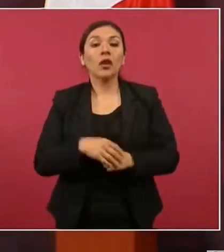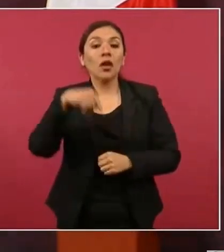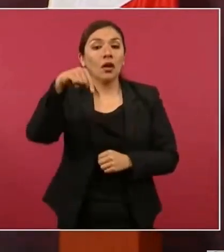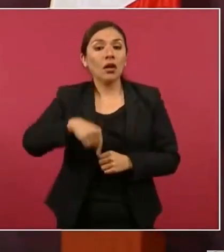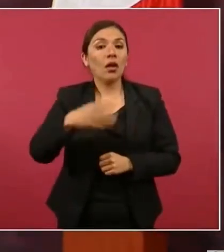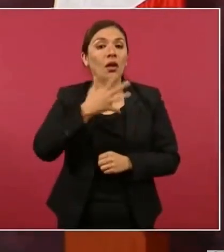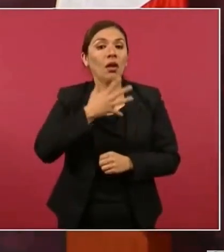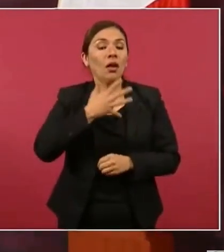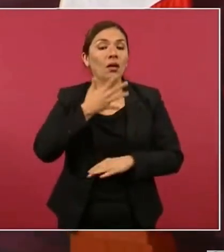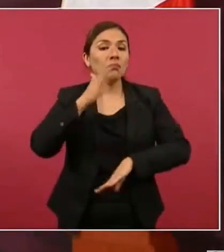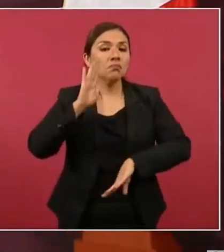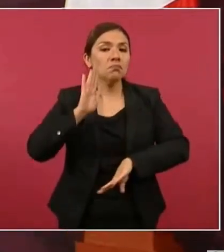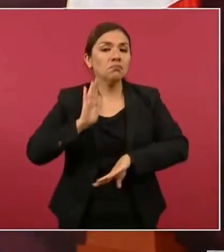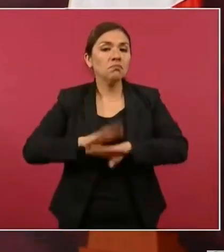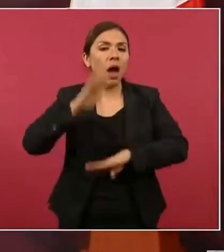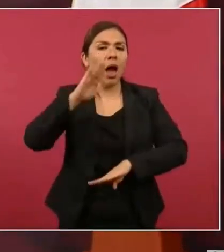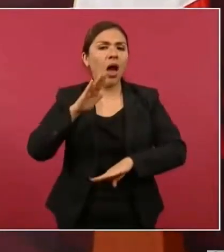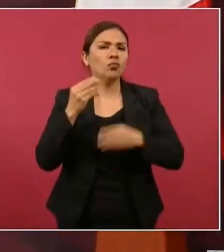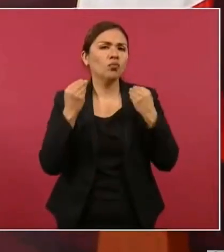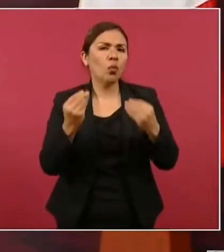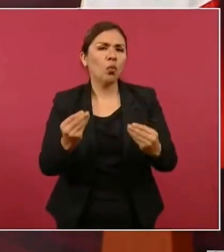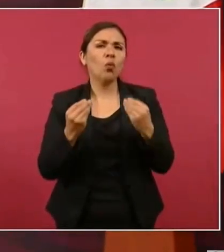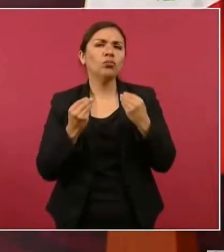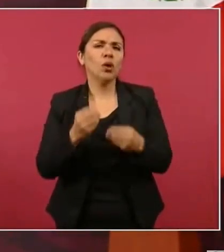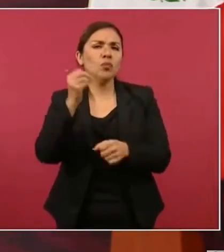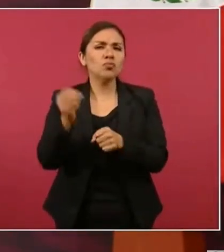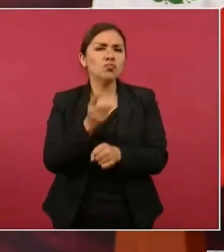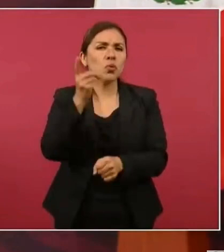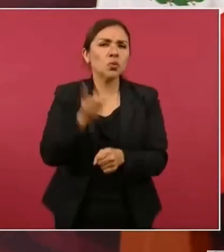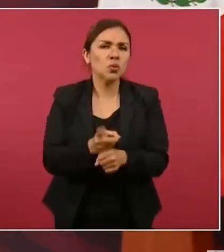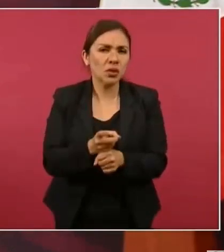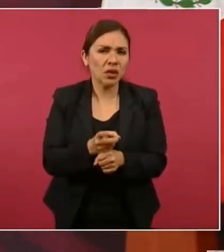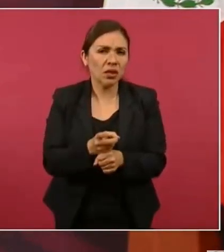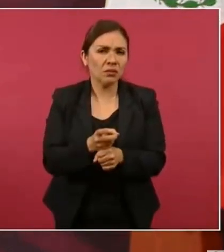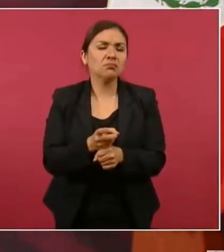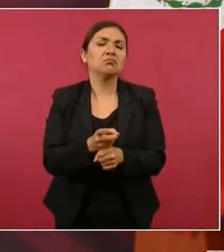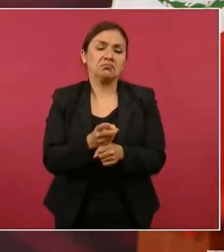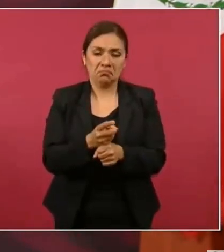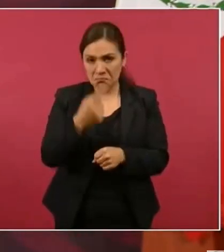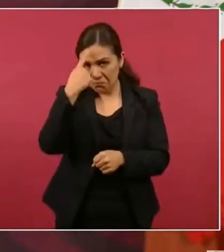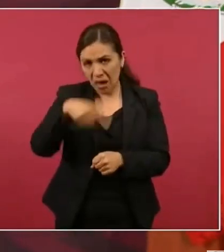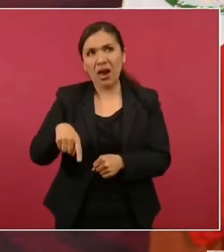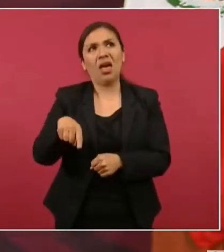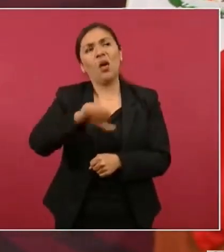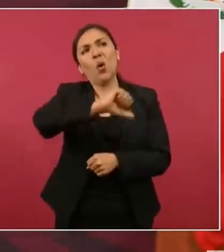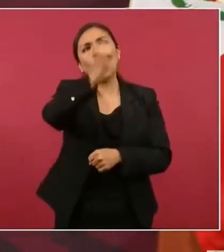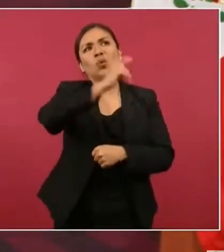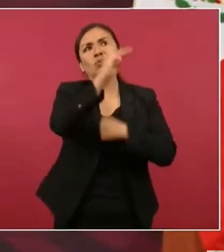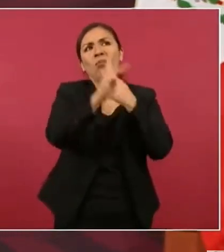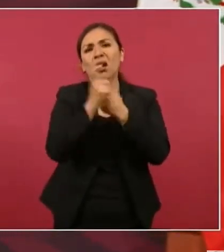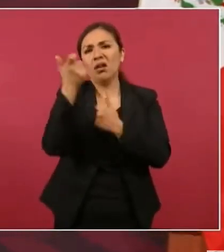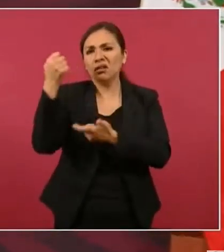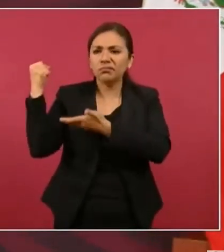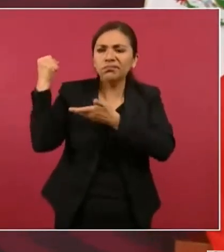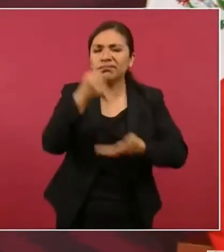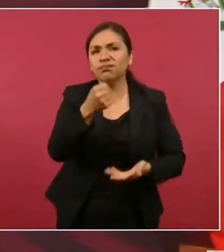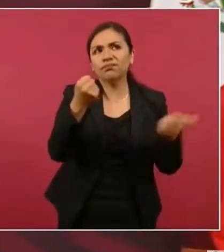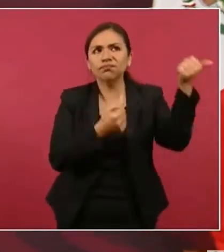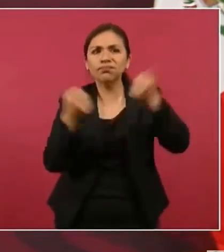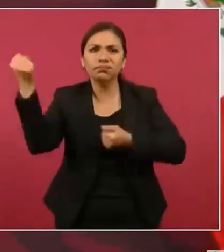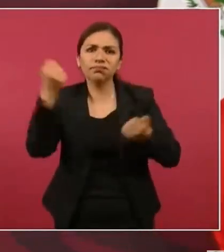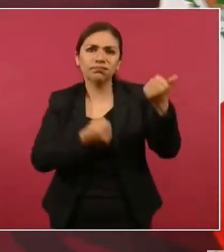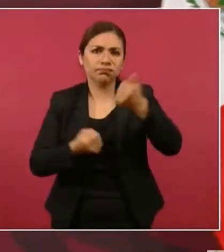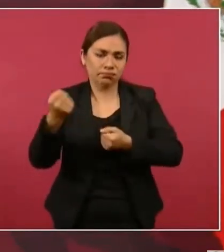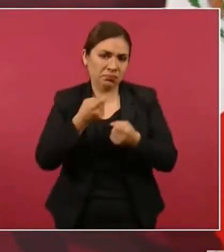oportunidades para la inversión extranjera y para